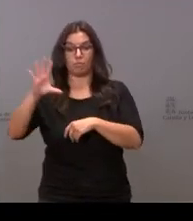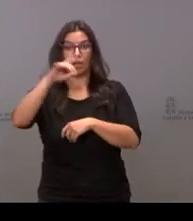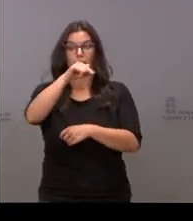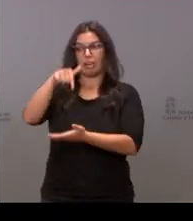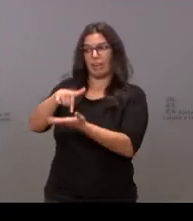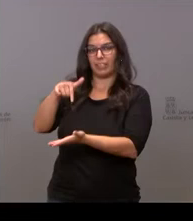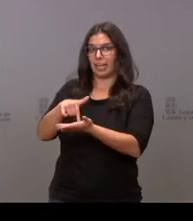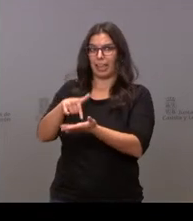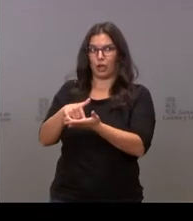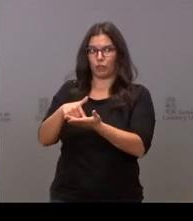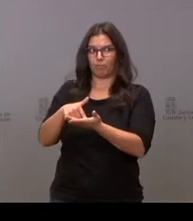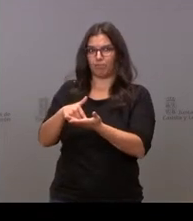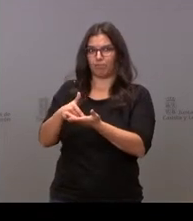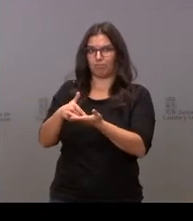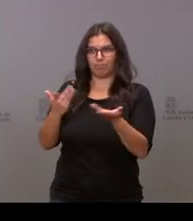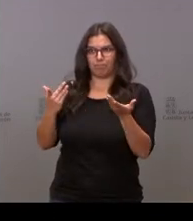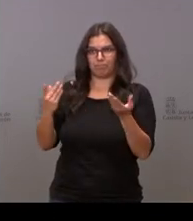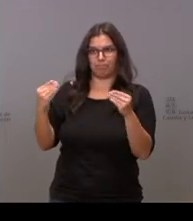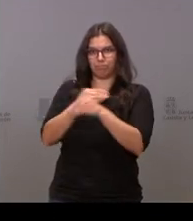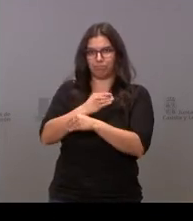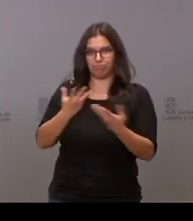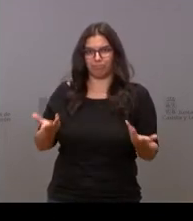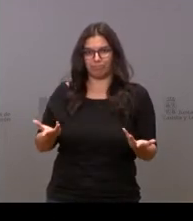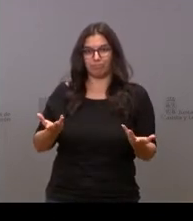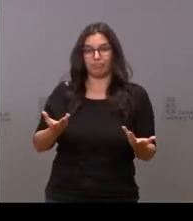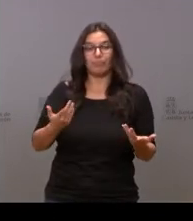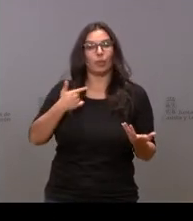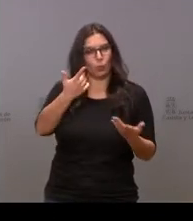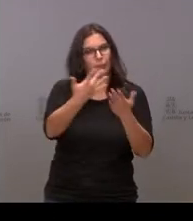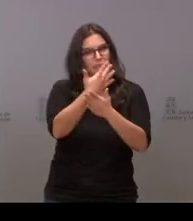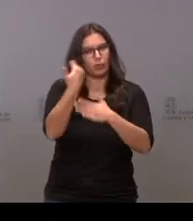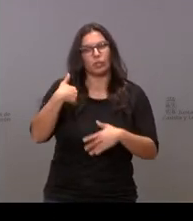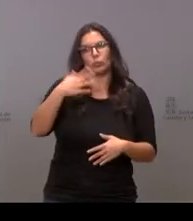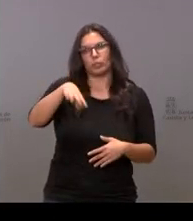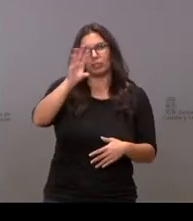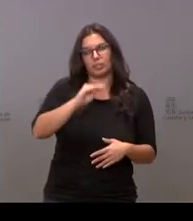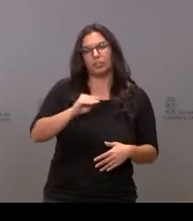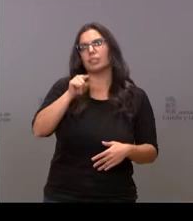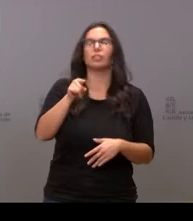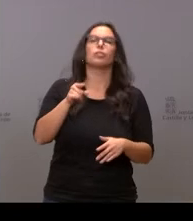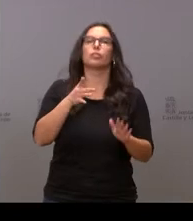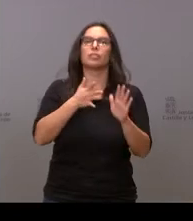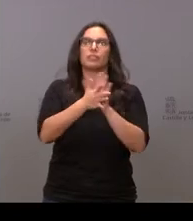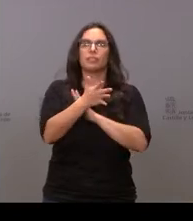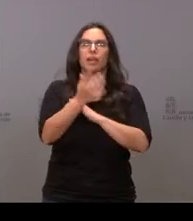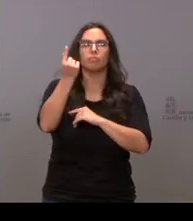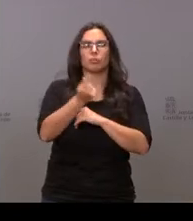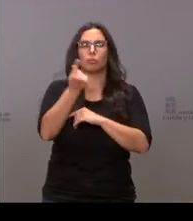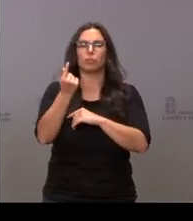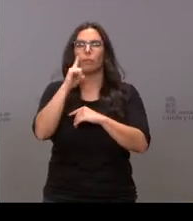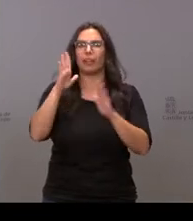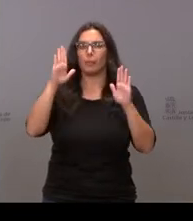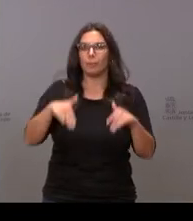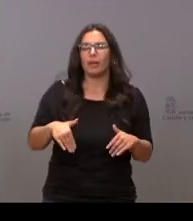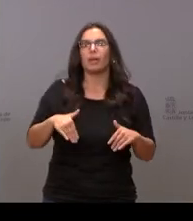mejora del modelo de financiación ya nos ha explicado que entiende que es un factor que tira hacia abajo del presupuesto pero les